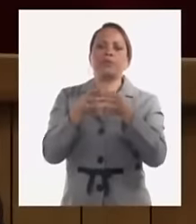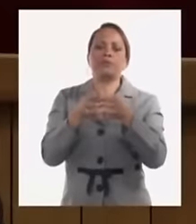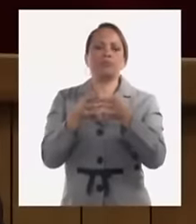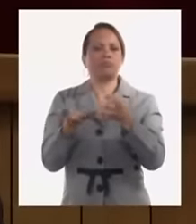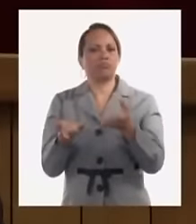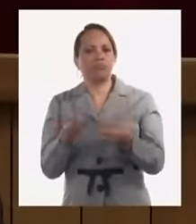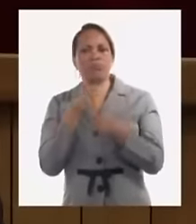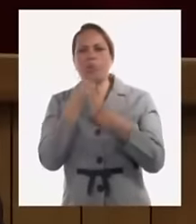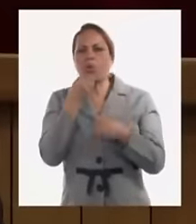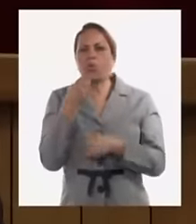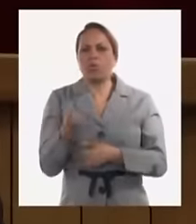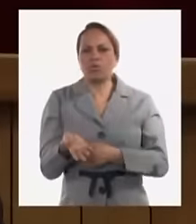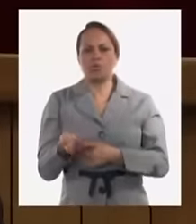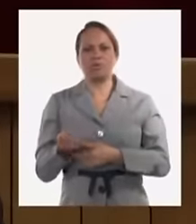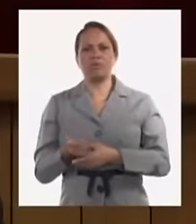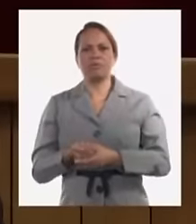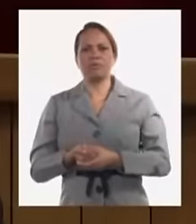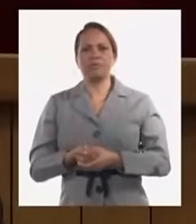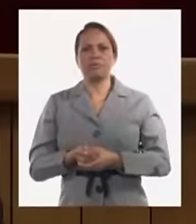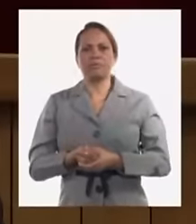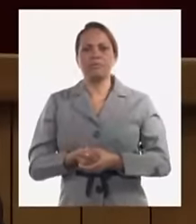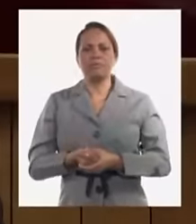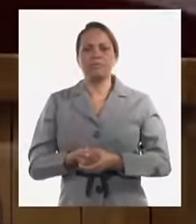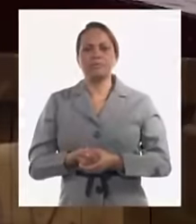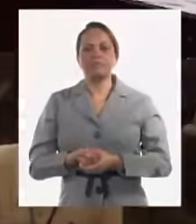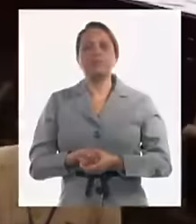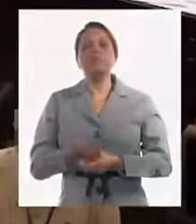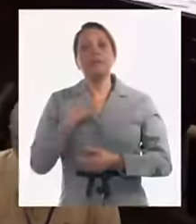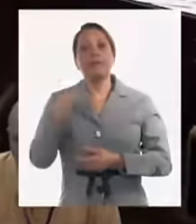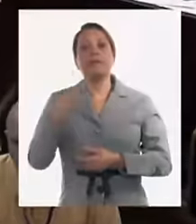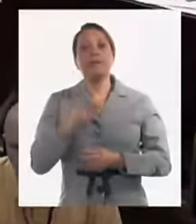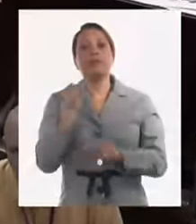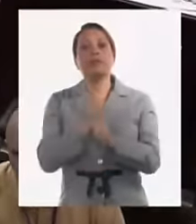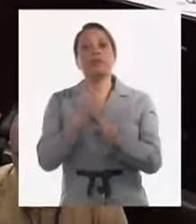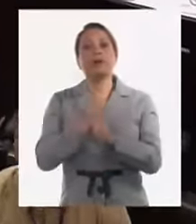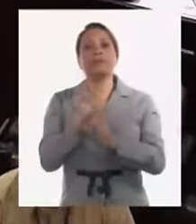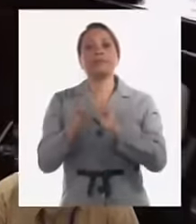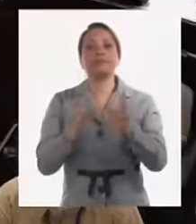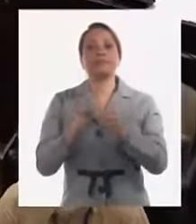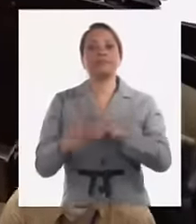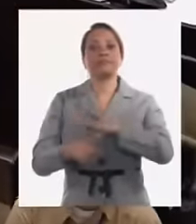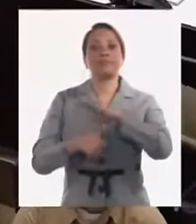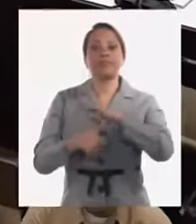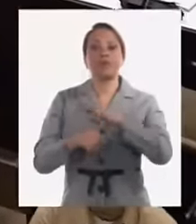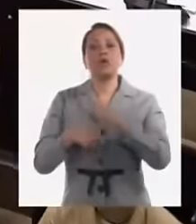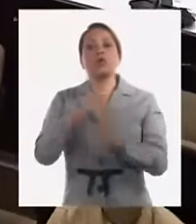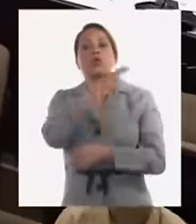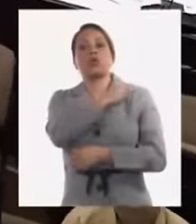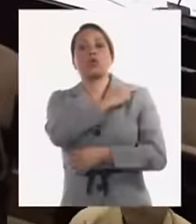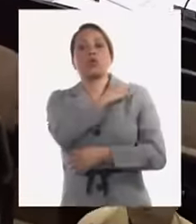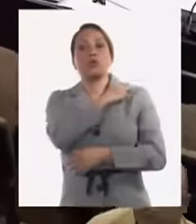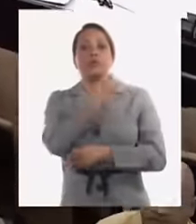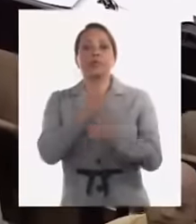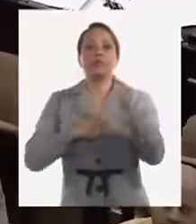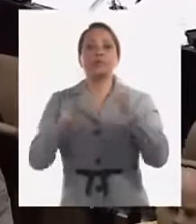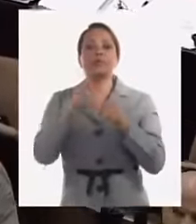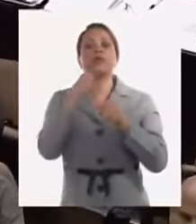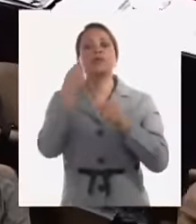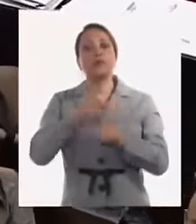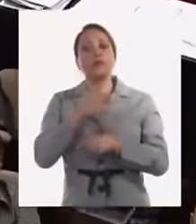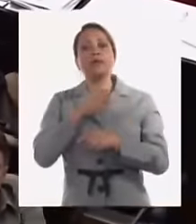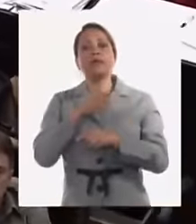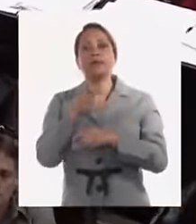trabajando a partir de ligación del presidente para revisar también porque los cuadros principales tienen que moverse nosotros tenemos